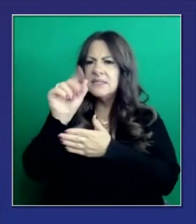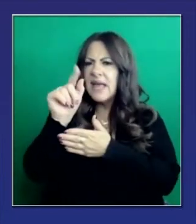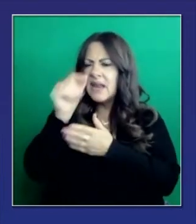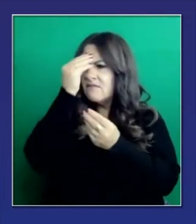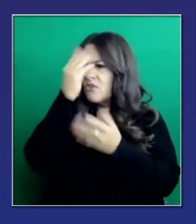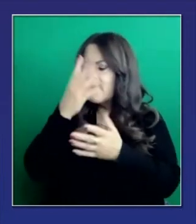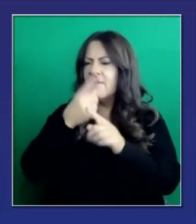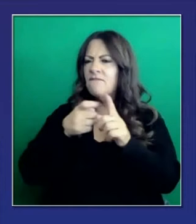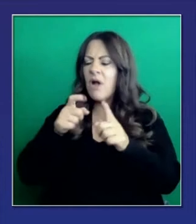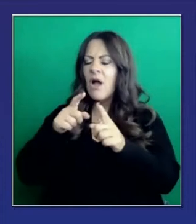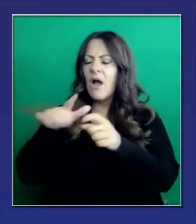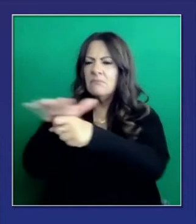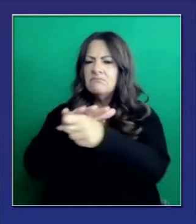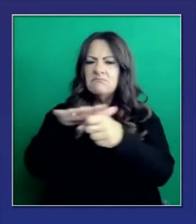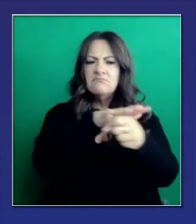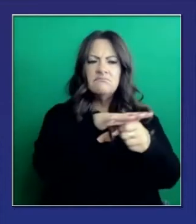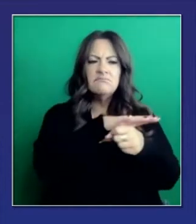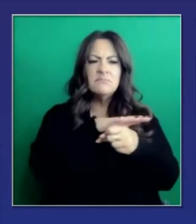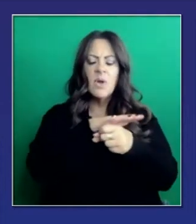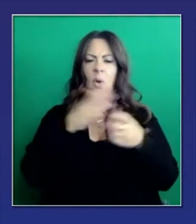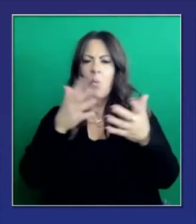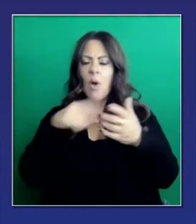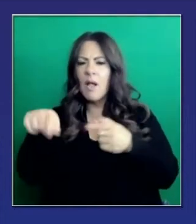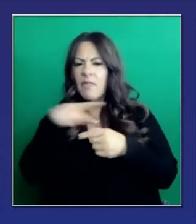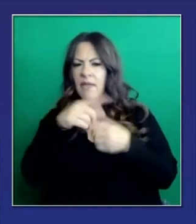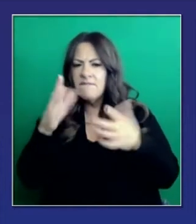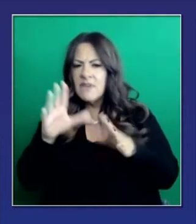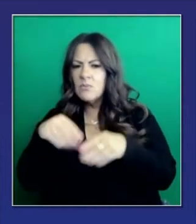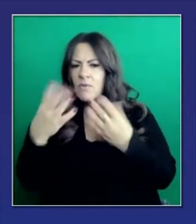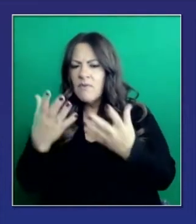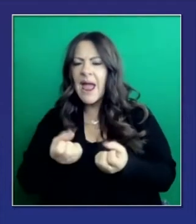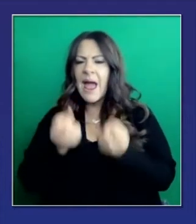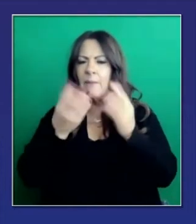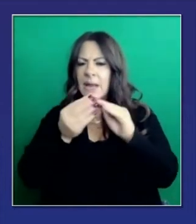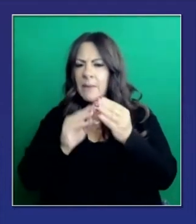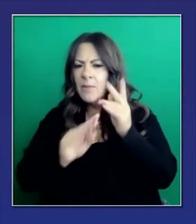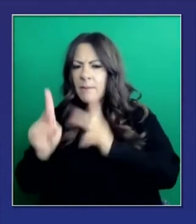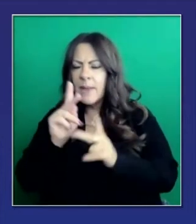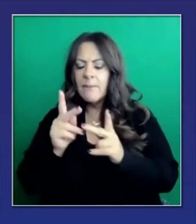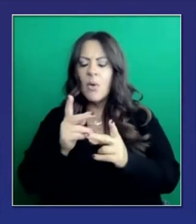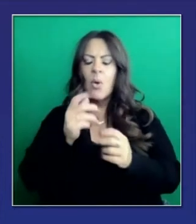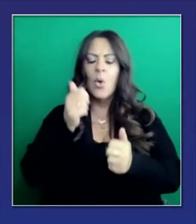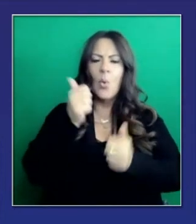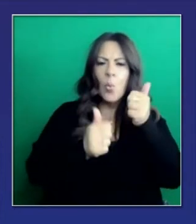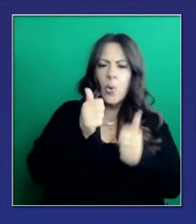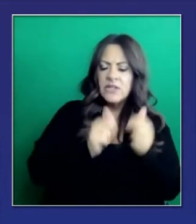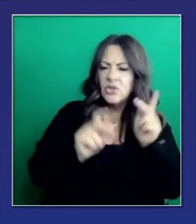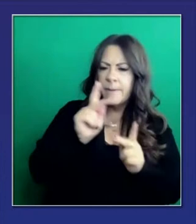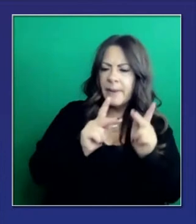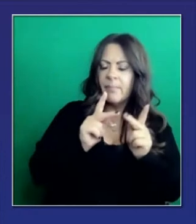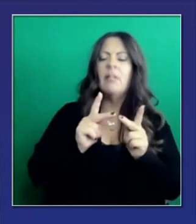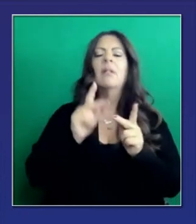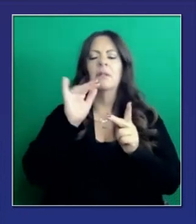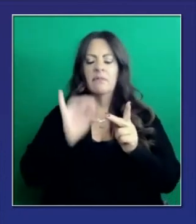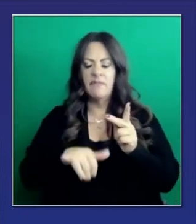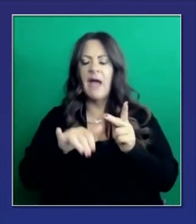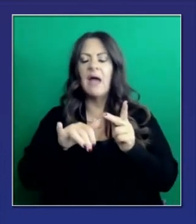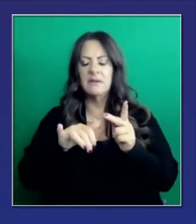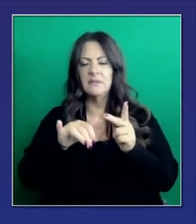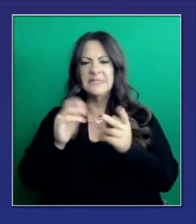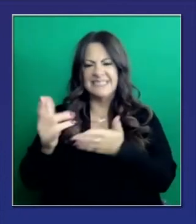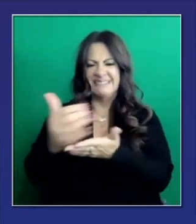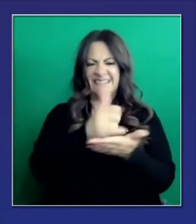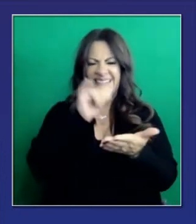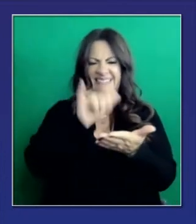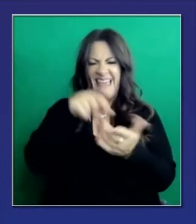las vacunas, para anotar las vacunas, y así es un mecanismo para resolver este asunto del apoyo, es algo